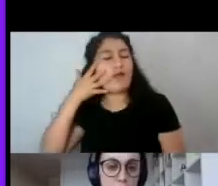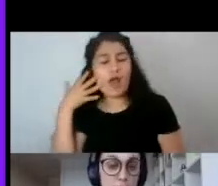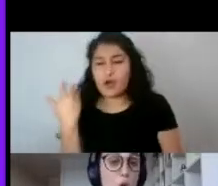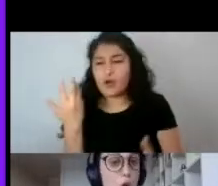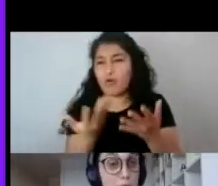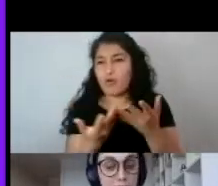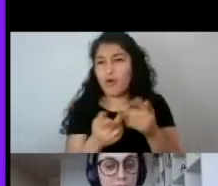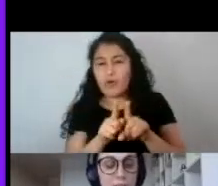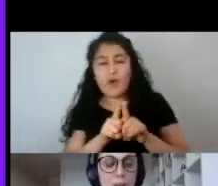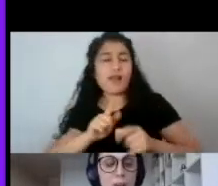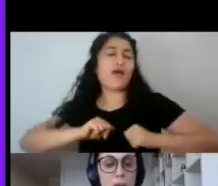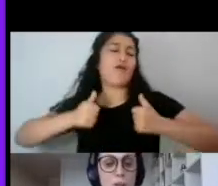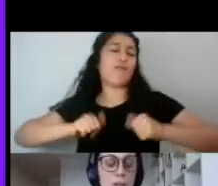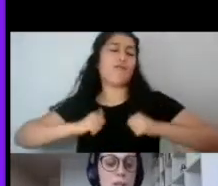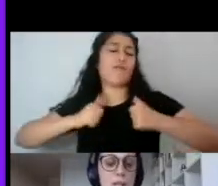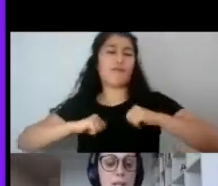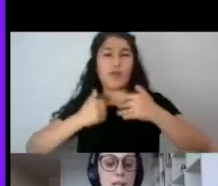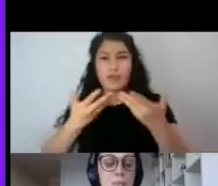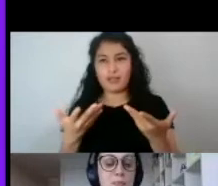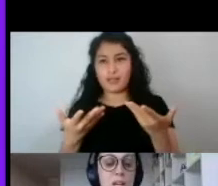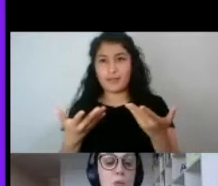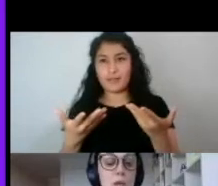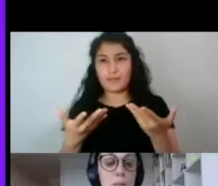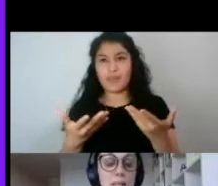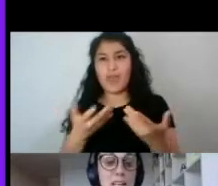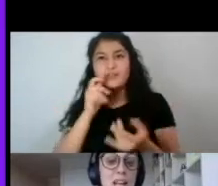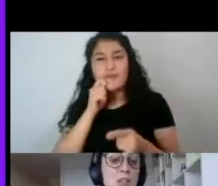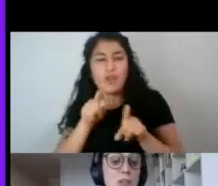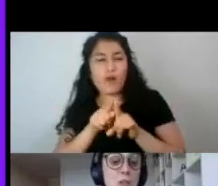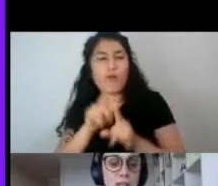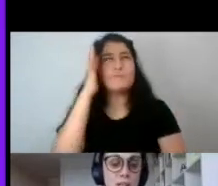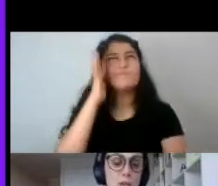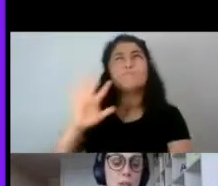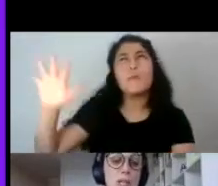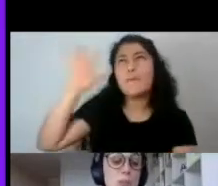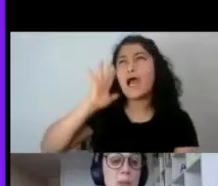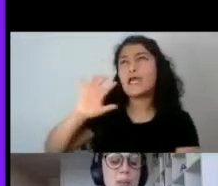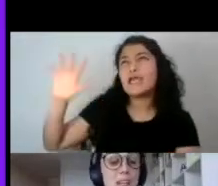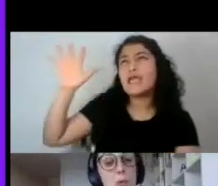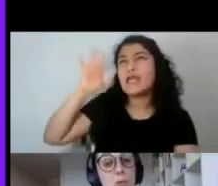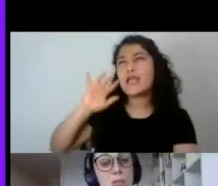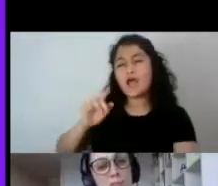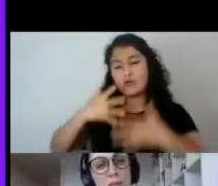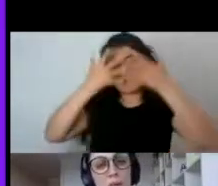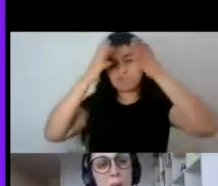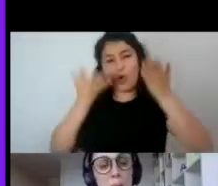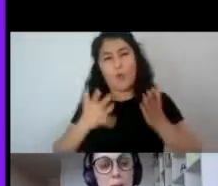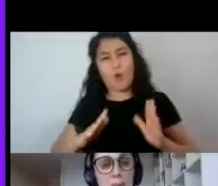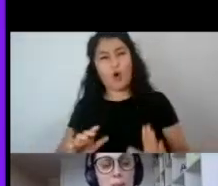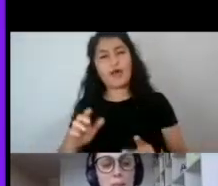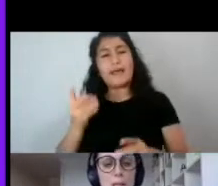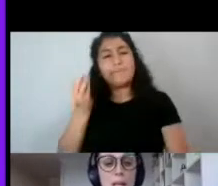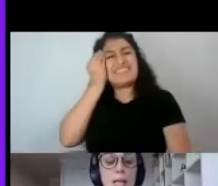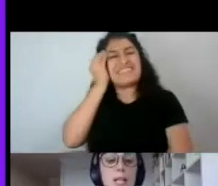que es joven, ¿no? Es un imaginario corporal sumamente eurocéntrico también.